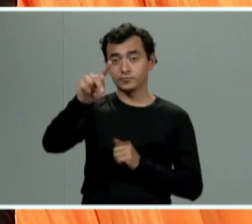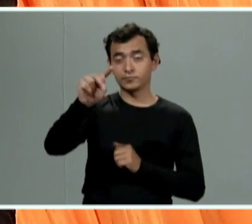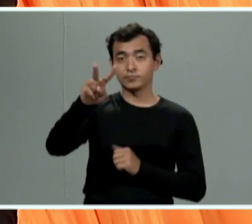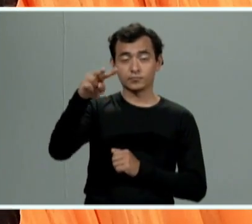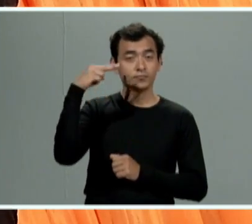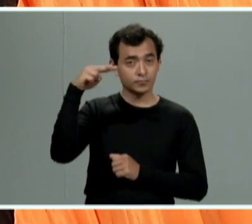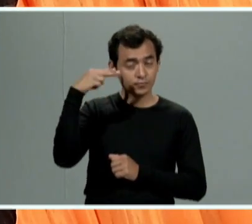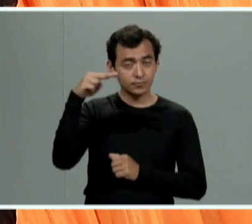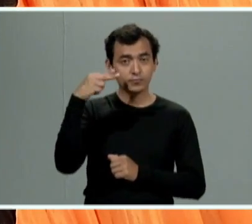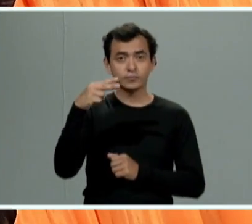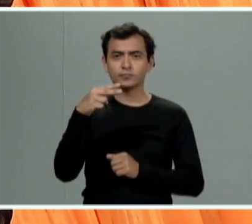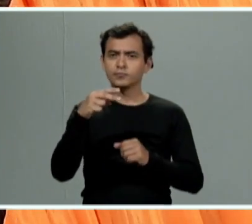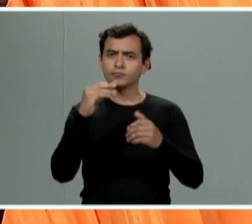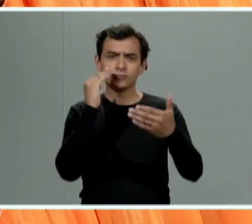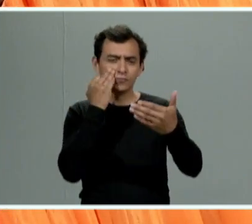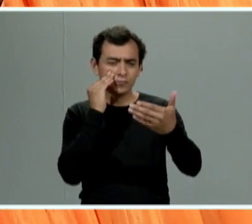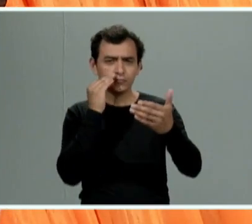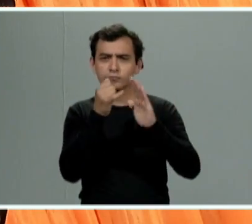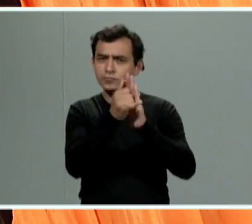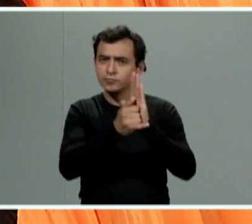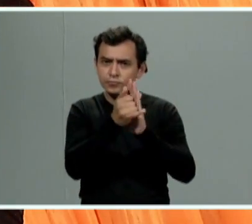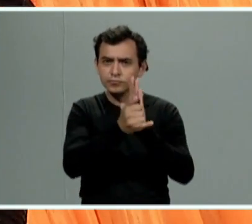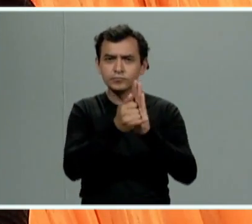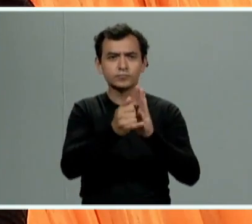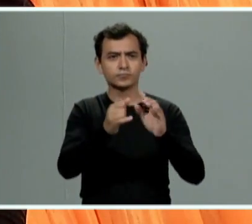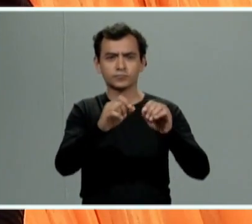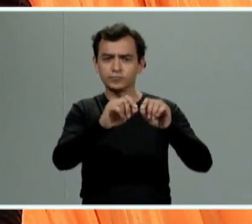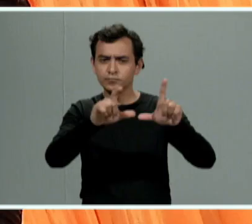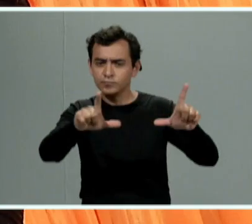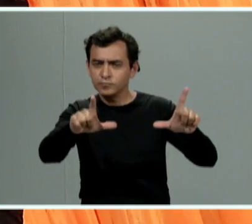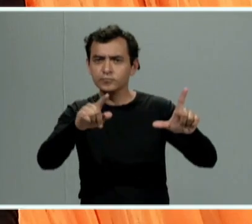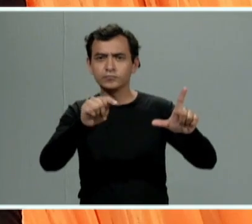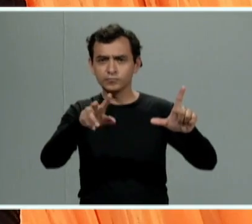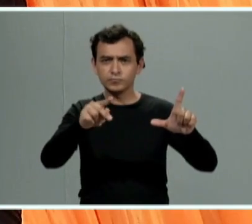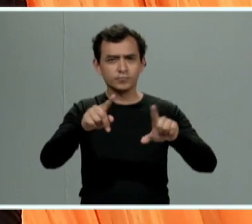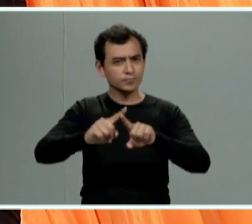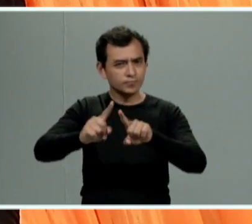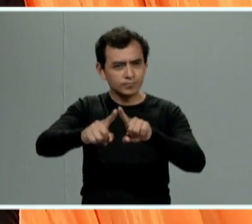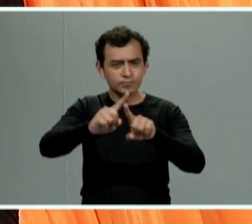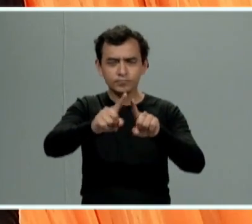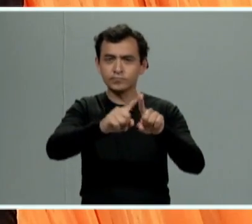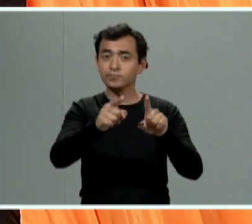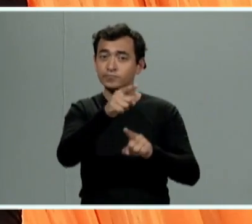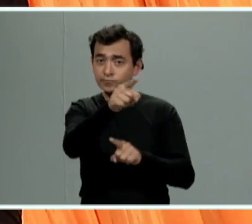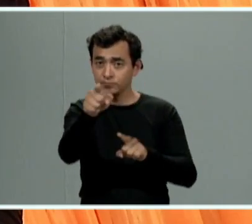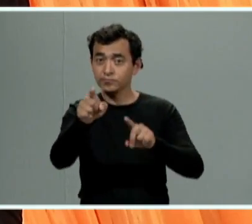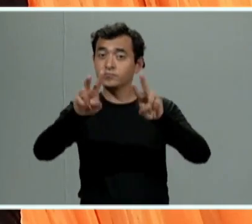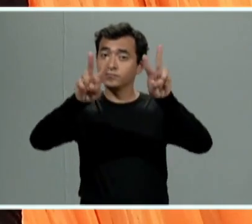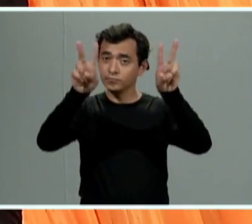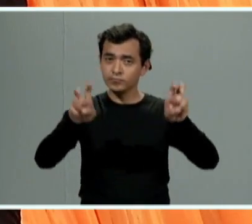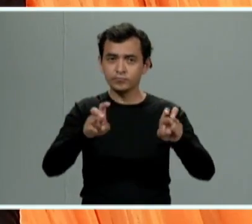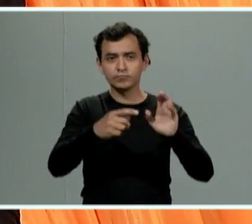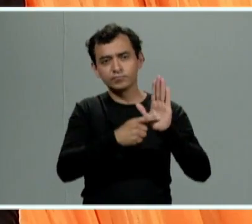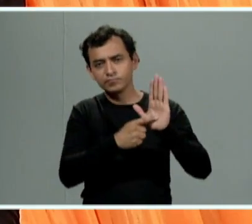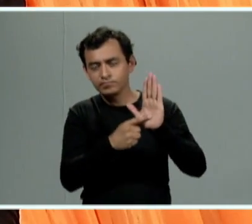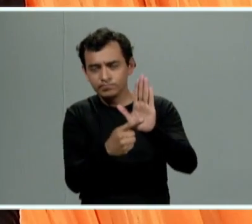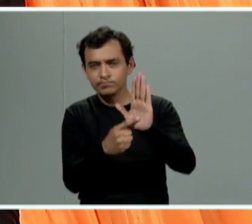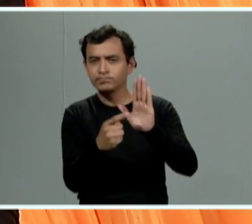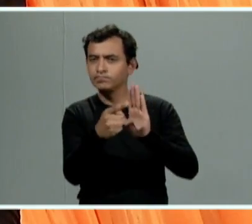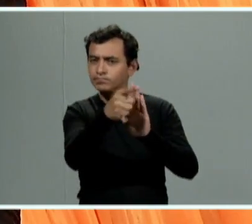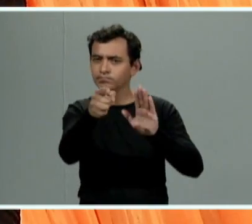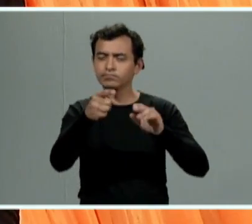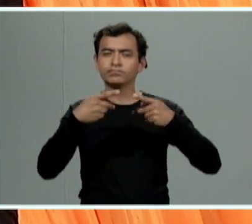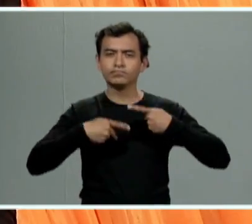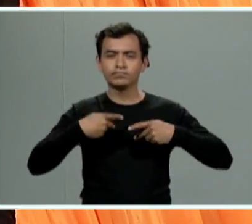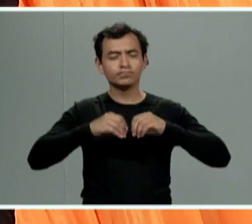digitales a través de los canales de televisión abierta y a través de estos temas que hemos tenido para ustedes la sociedad en general